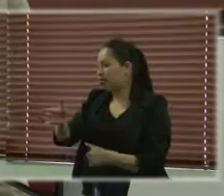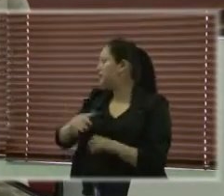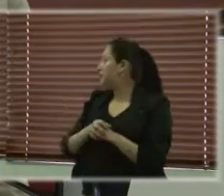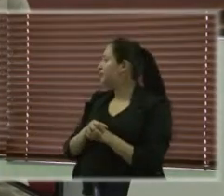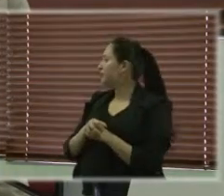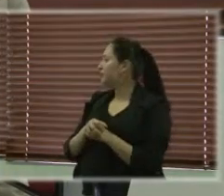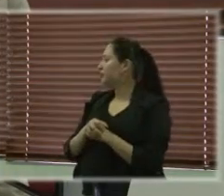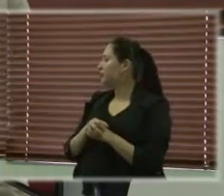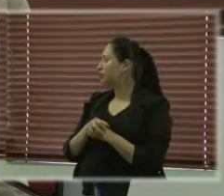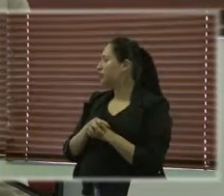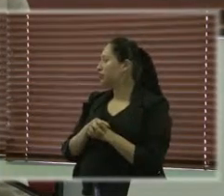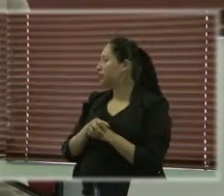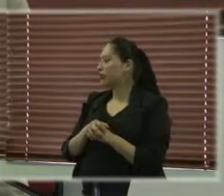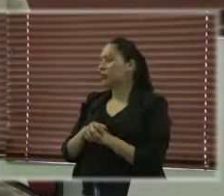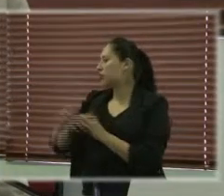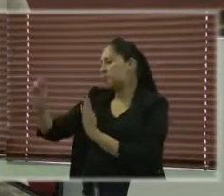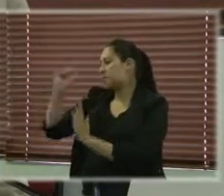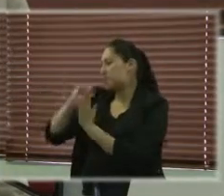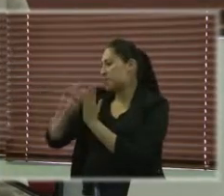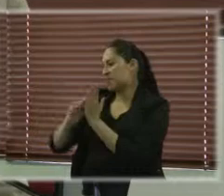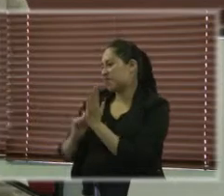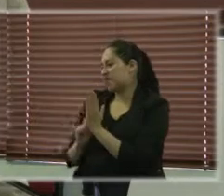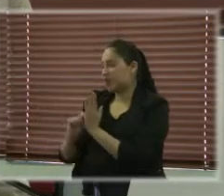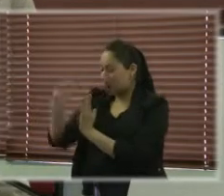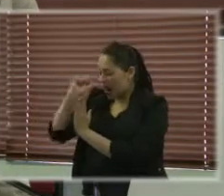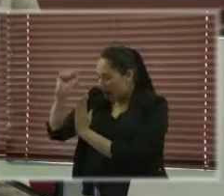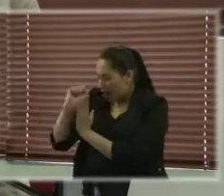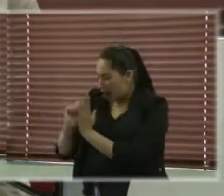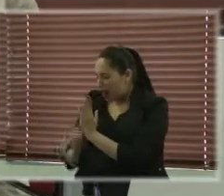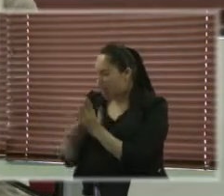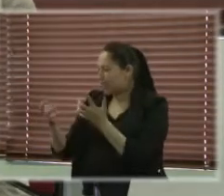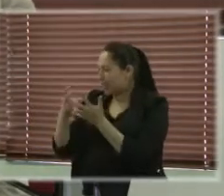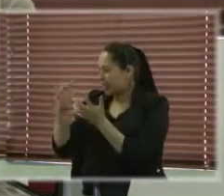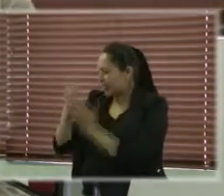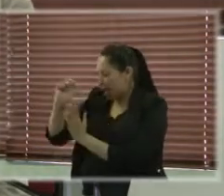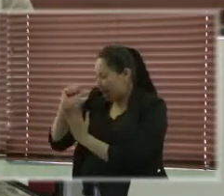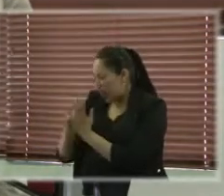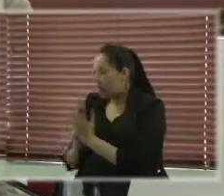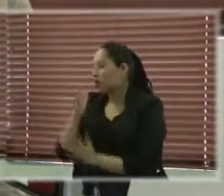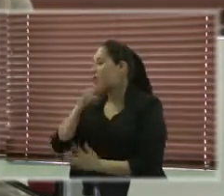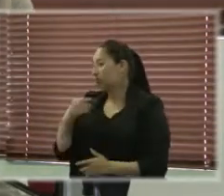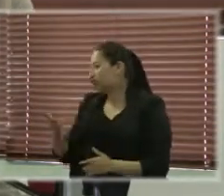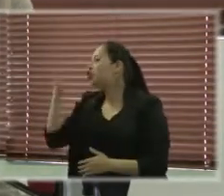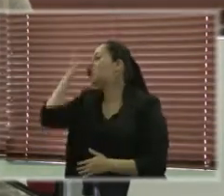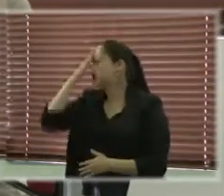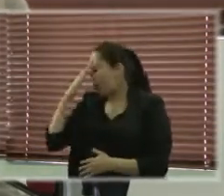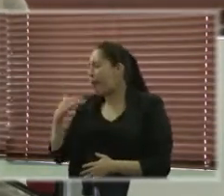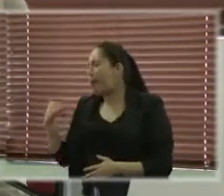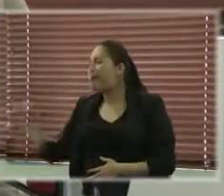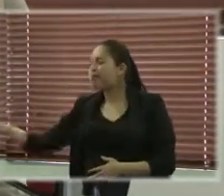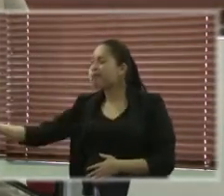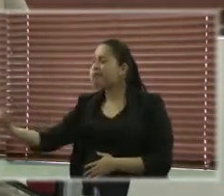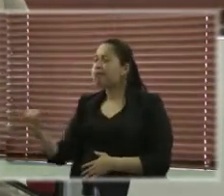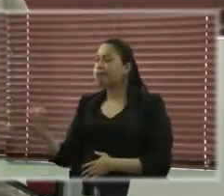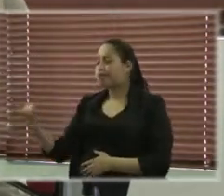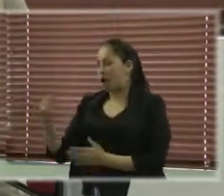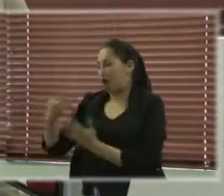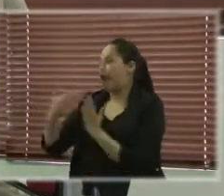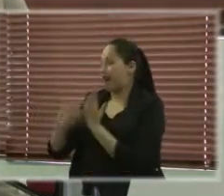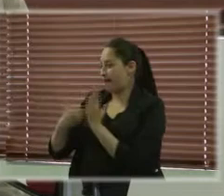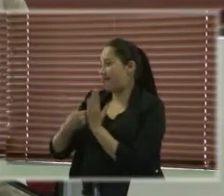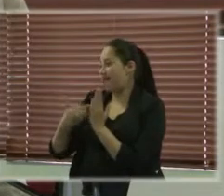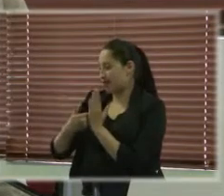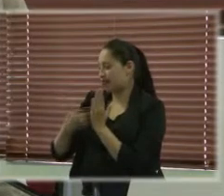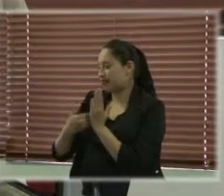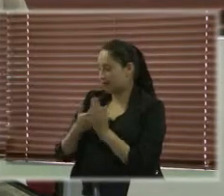así que no puedo responderte, solo te puedo decir que sí se da y mucho, mucho por las evidencias que tenemos.